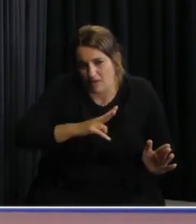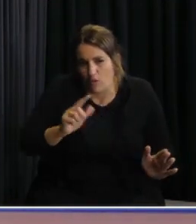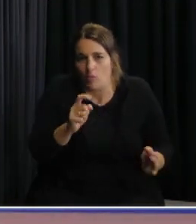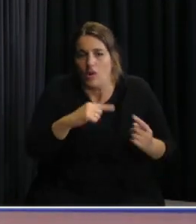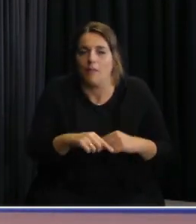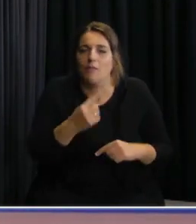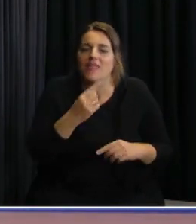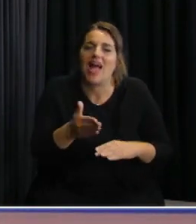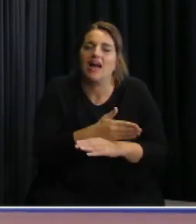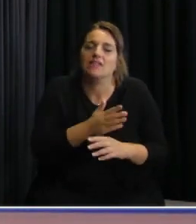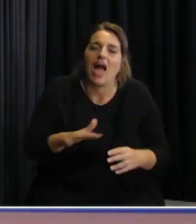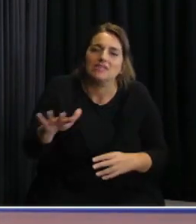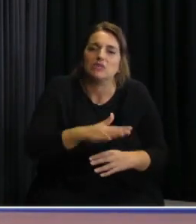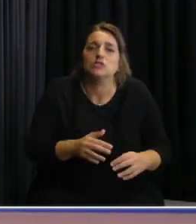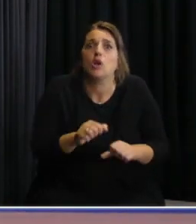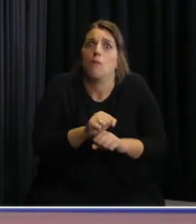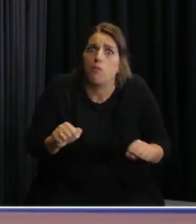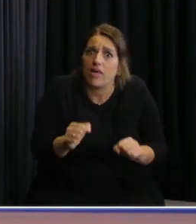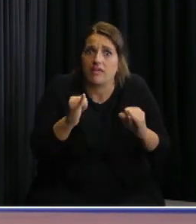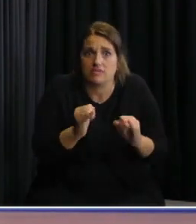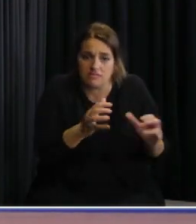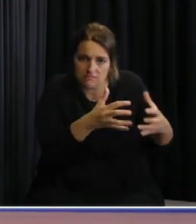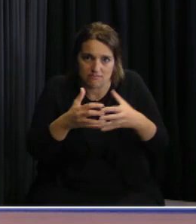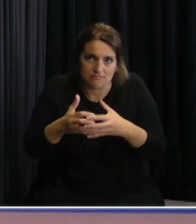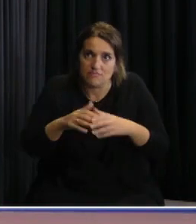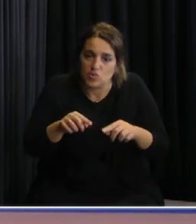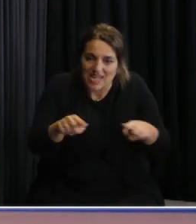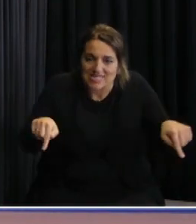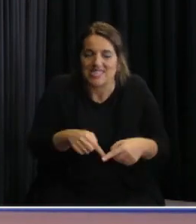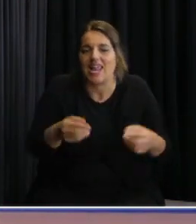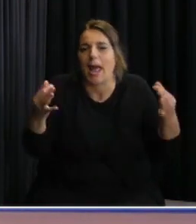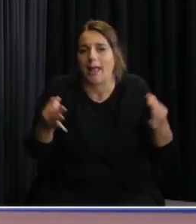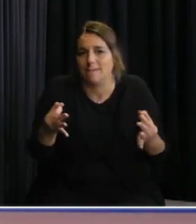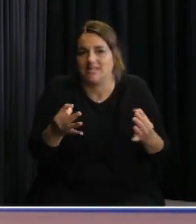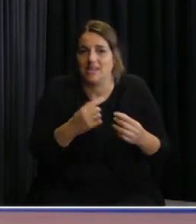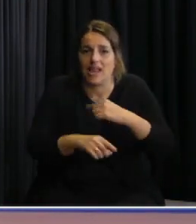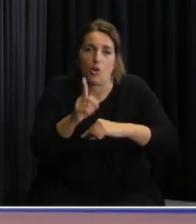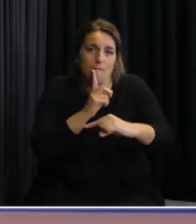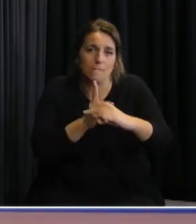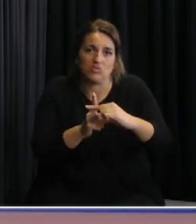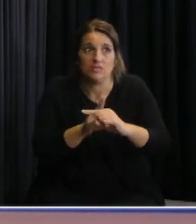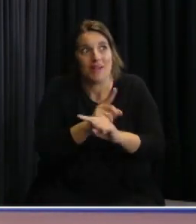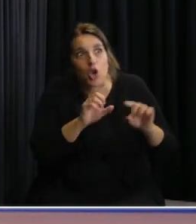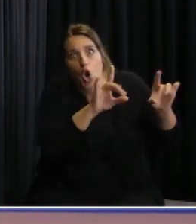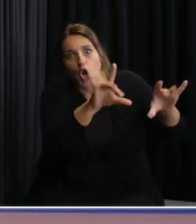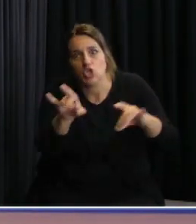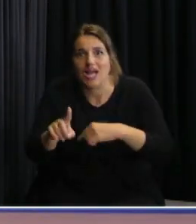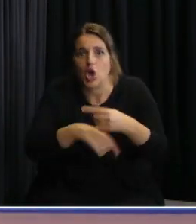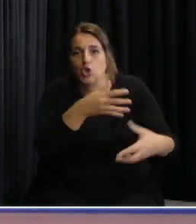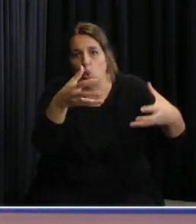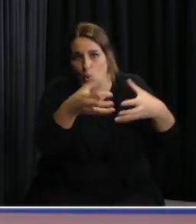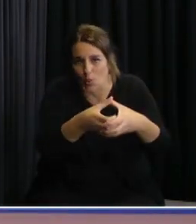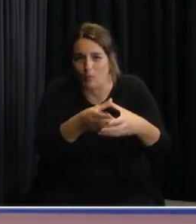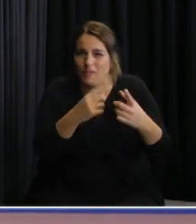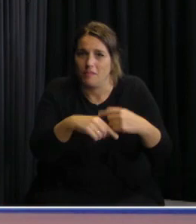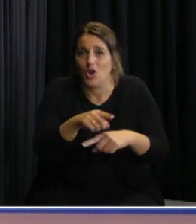anteriormente hay situaciones que lo pueden hacer en una sala especial a los positivos para que no contagien al resto y